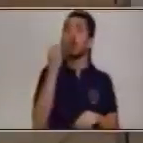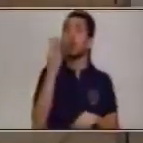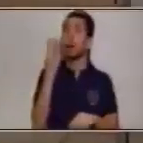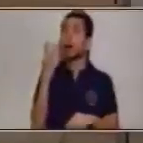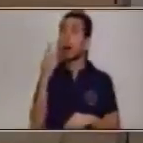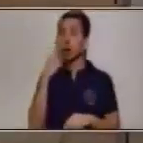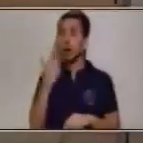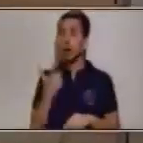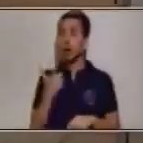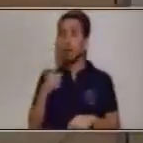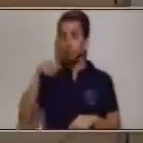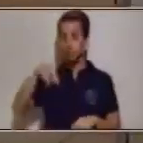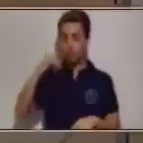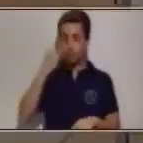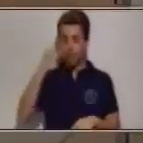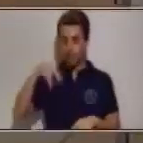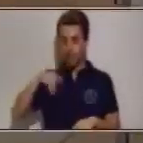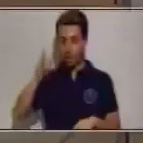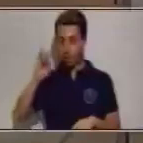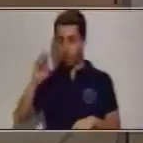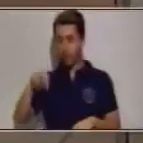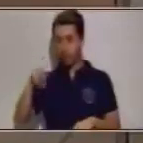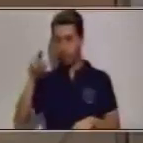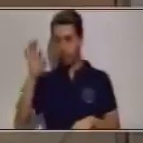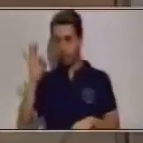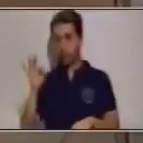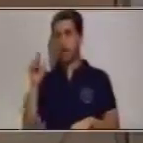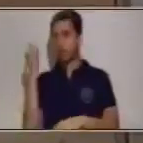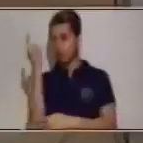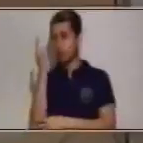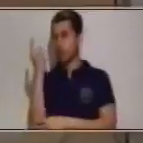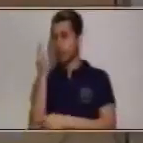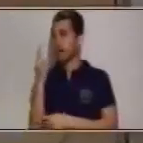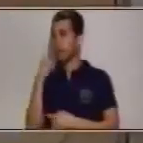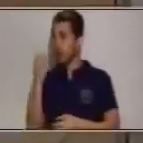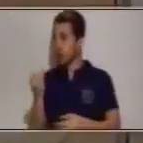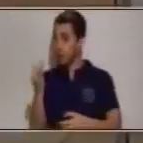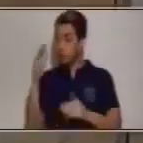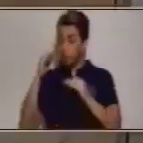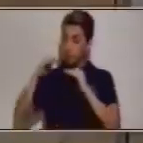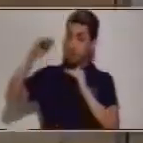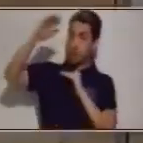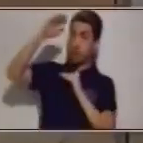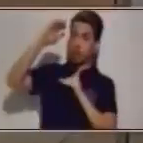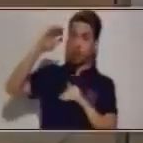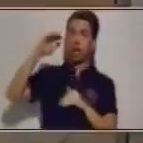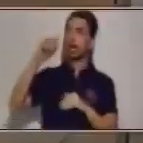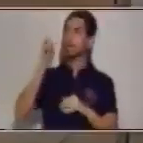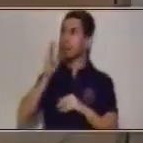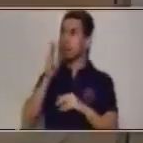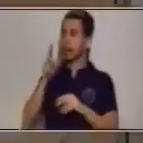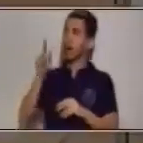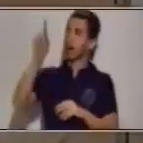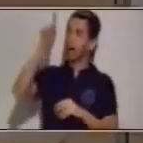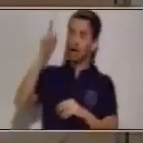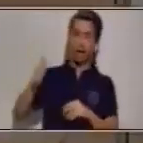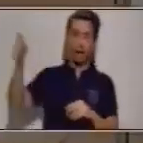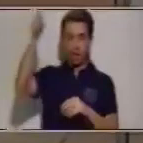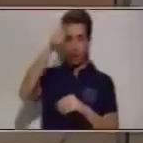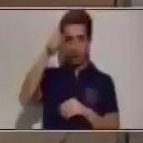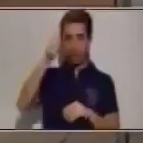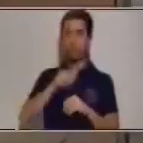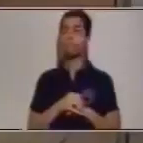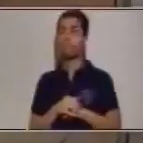en el lado del minuendo. Eso es importante. El número mayor va a estar arriba, en otras palabras, en palabras sencillas.